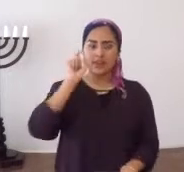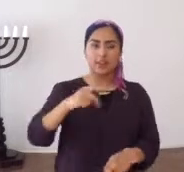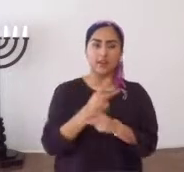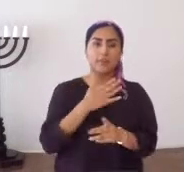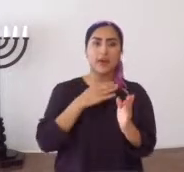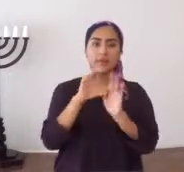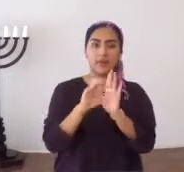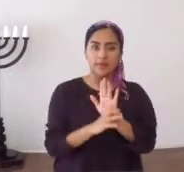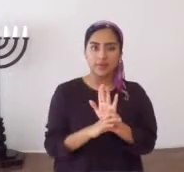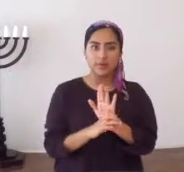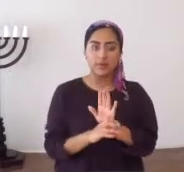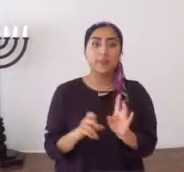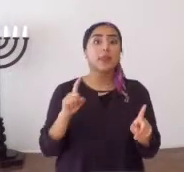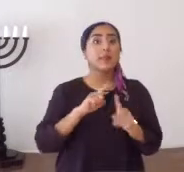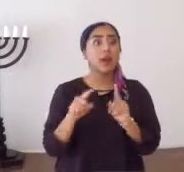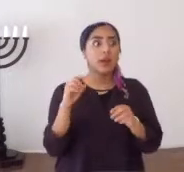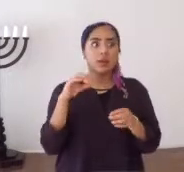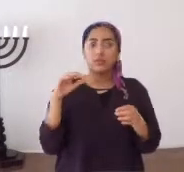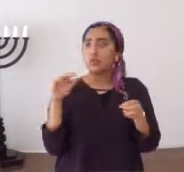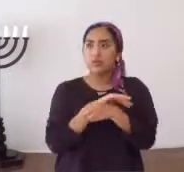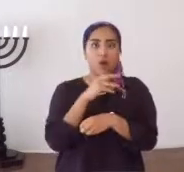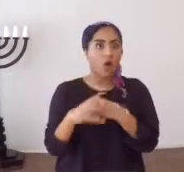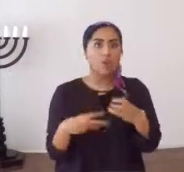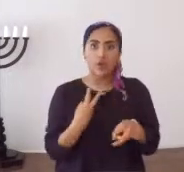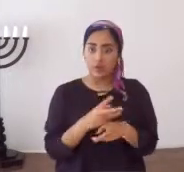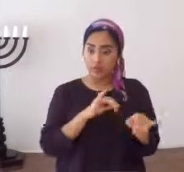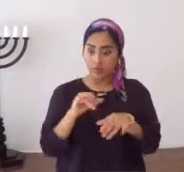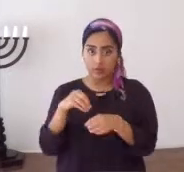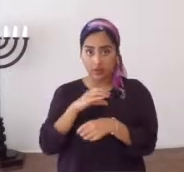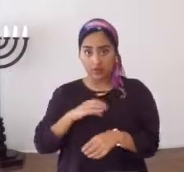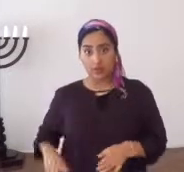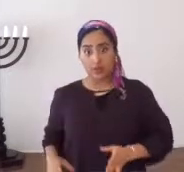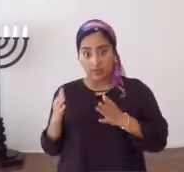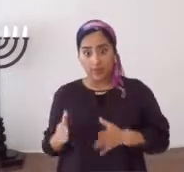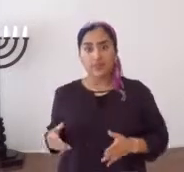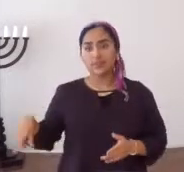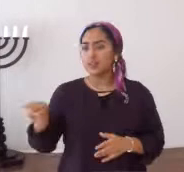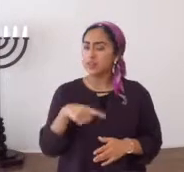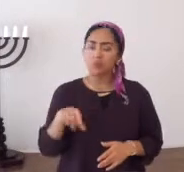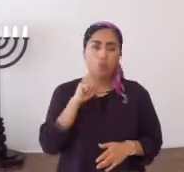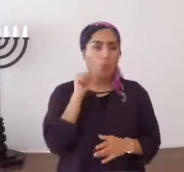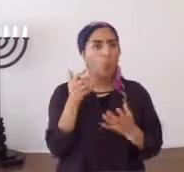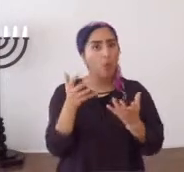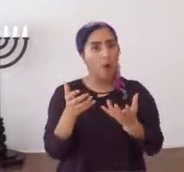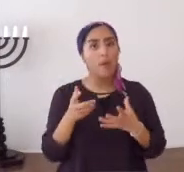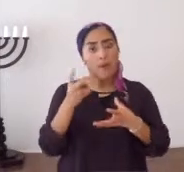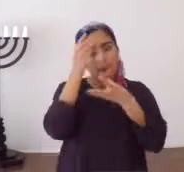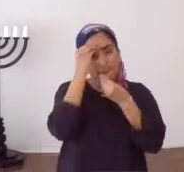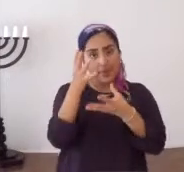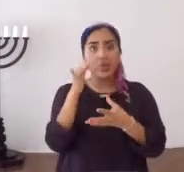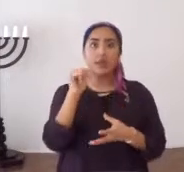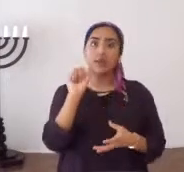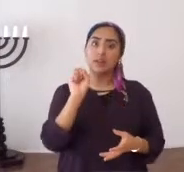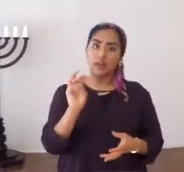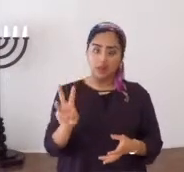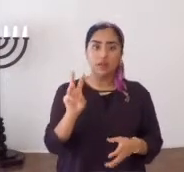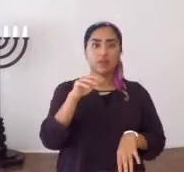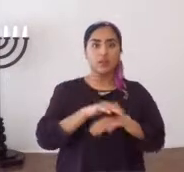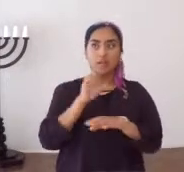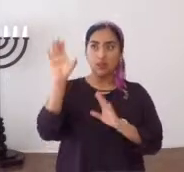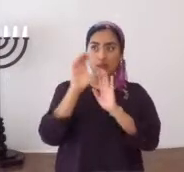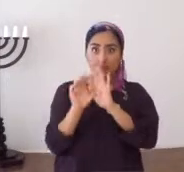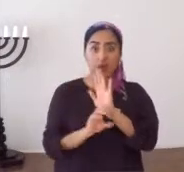guarda mis mandamientos. Pero, en el mundo entero, incluyendo el cristianismo, no quiere obedecerle a Yahshua HaMashiach en sus